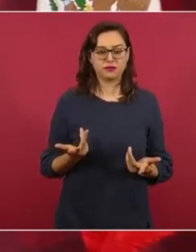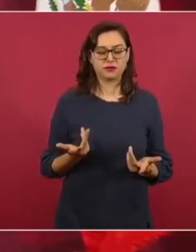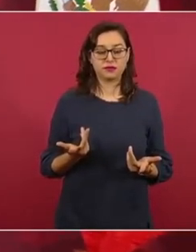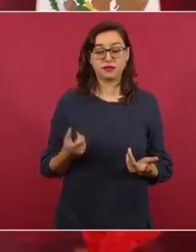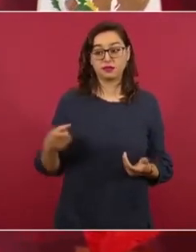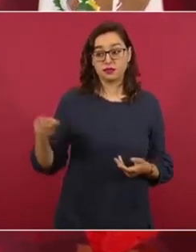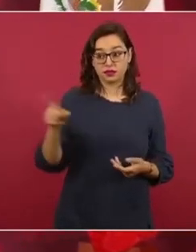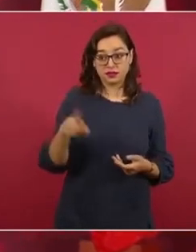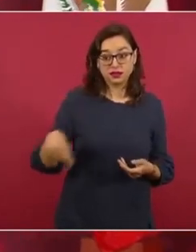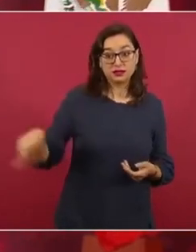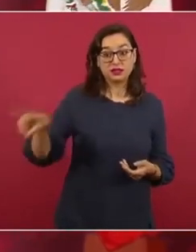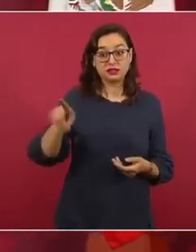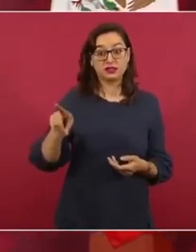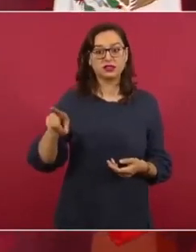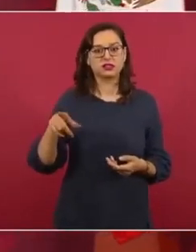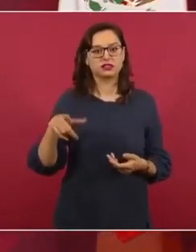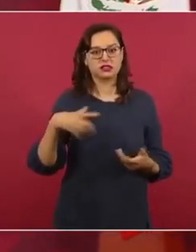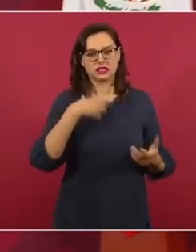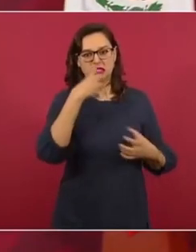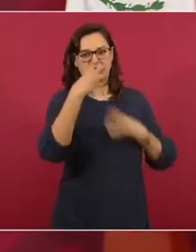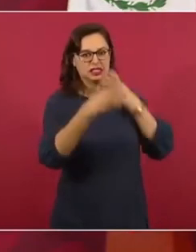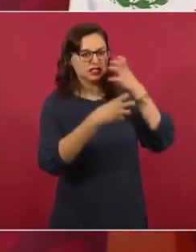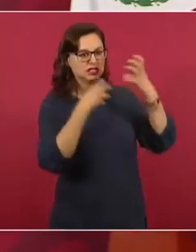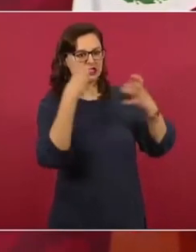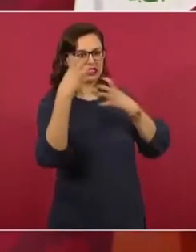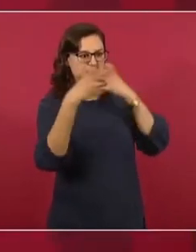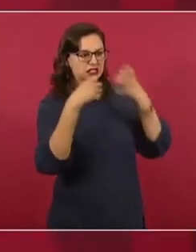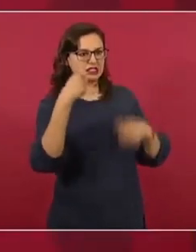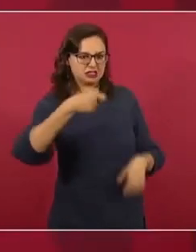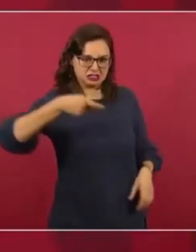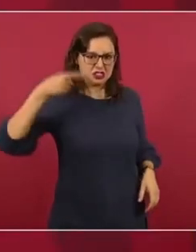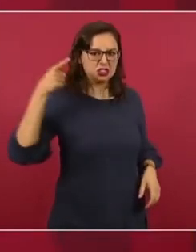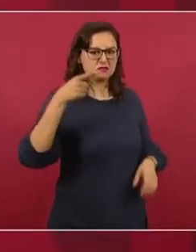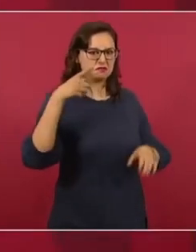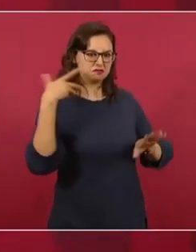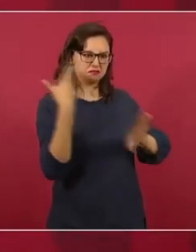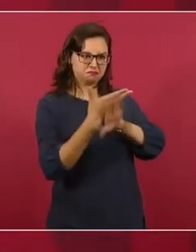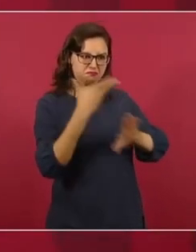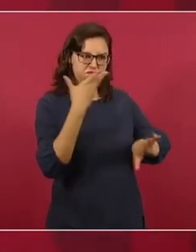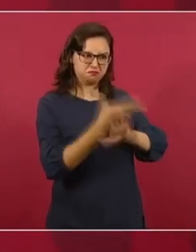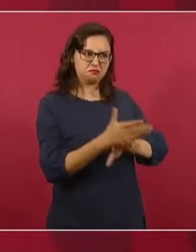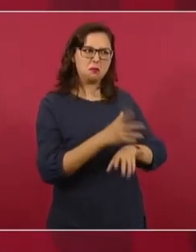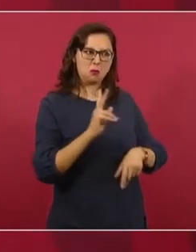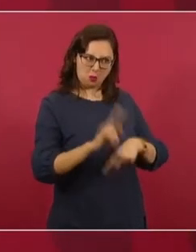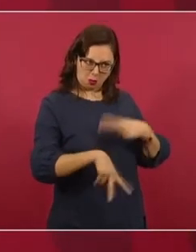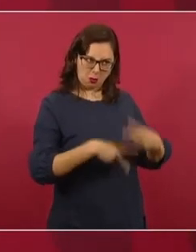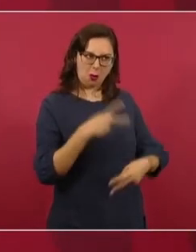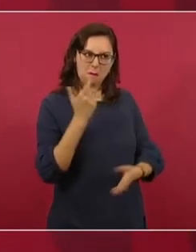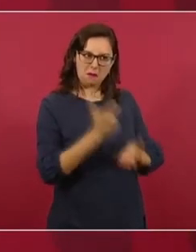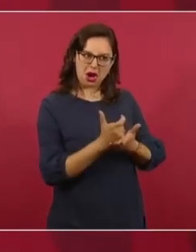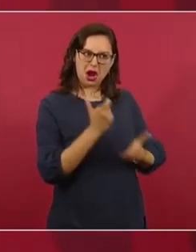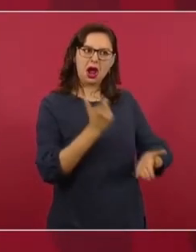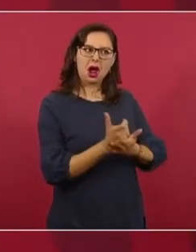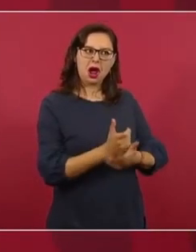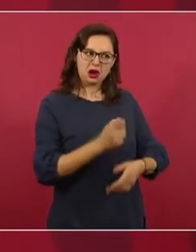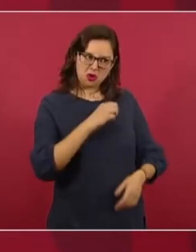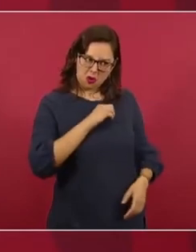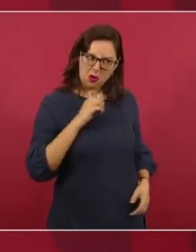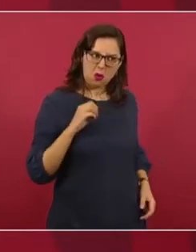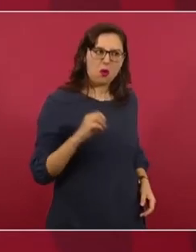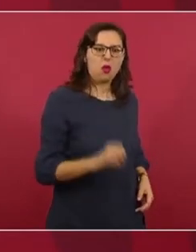quieren, quienes amenazan, quienes son partidarios de la fuerza, quienes odian,